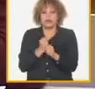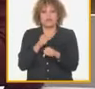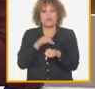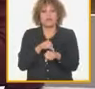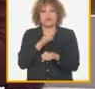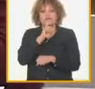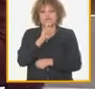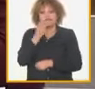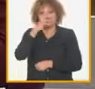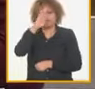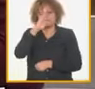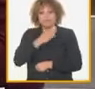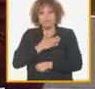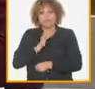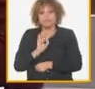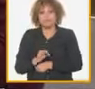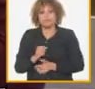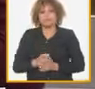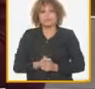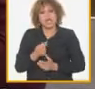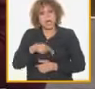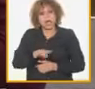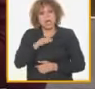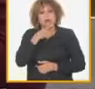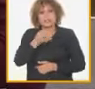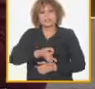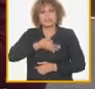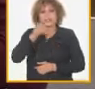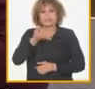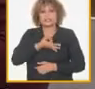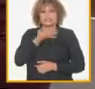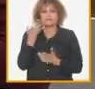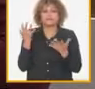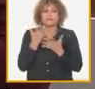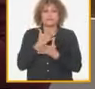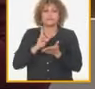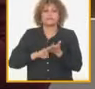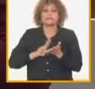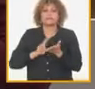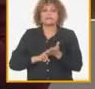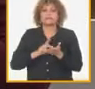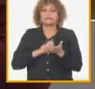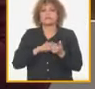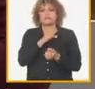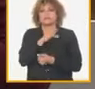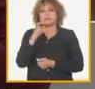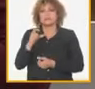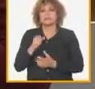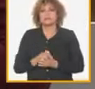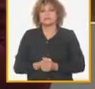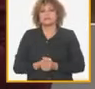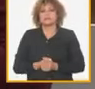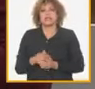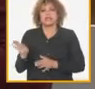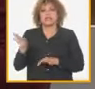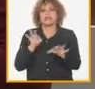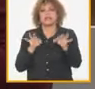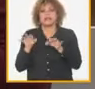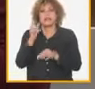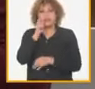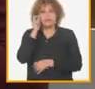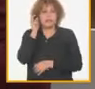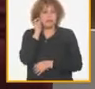actuales le damos la palabra a los miembros del comité central a las invitadas y invitados